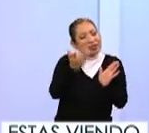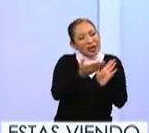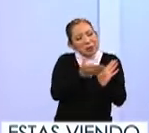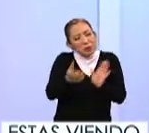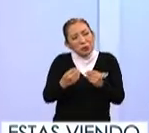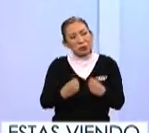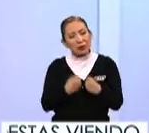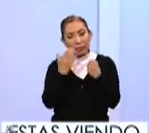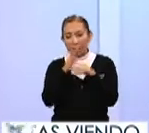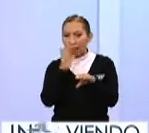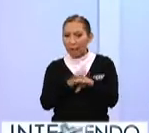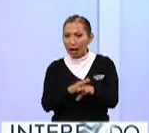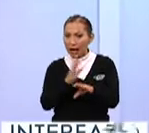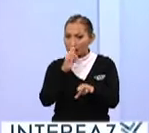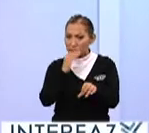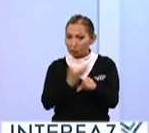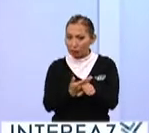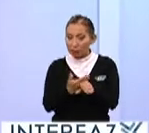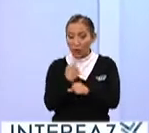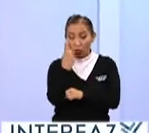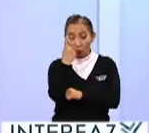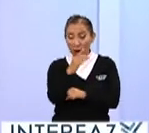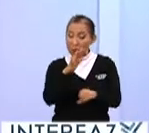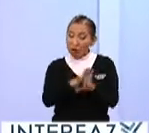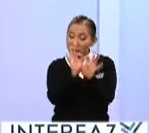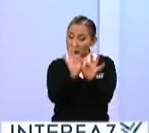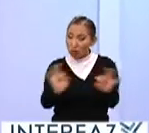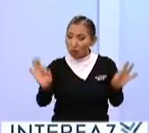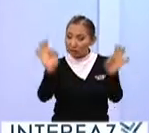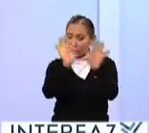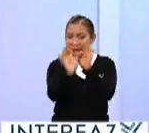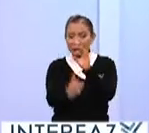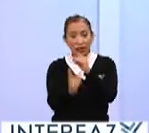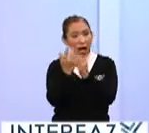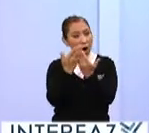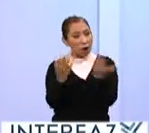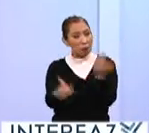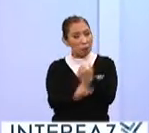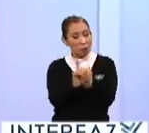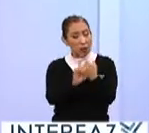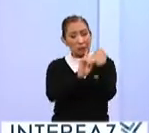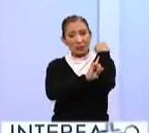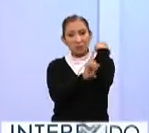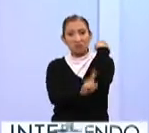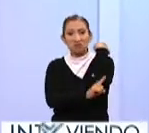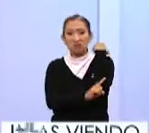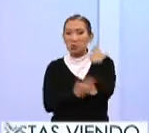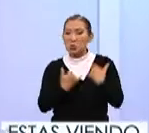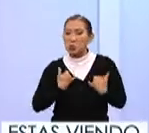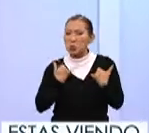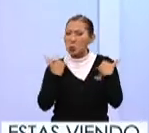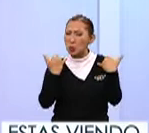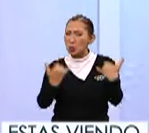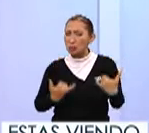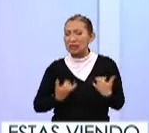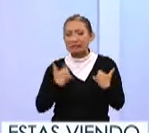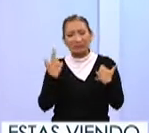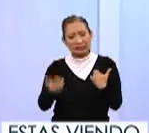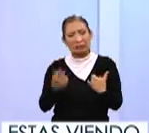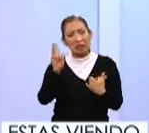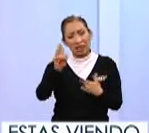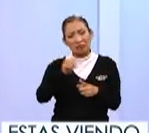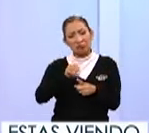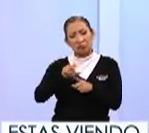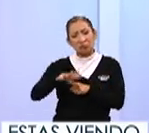de forma más responsable. Una de nuestras principales problemáticas ahora es el embarazo adolescente, lo cual impacta